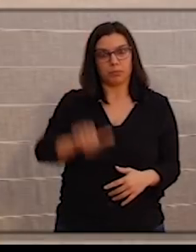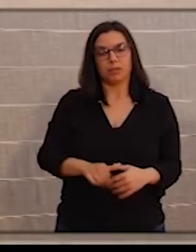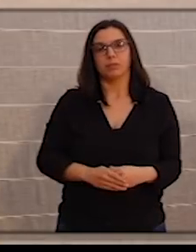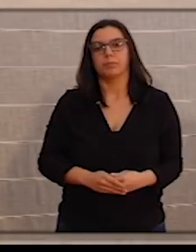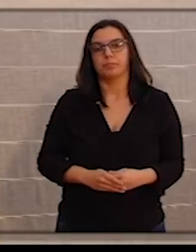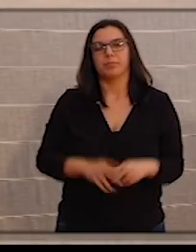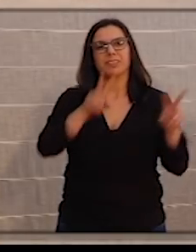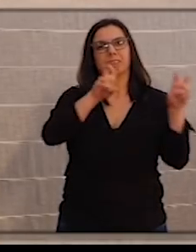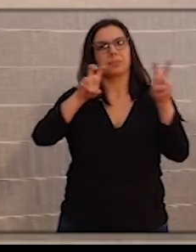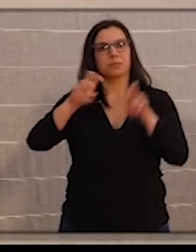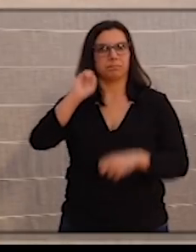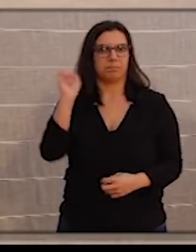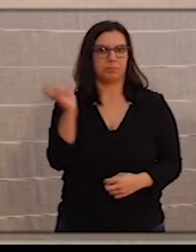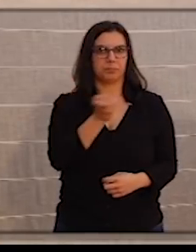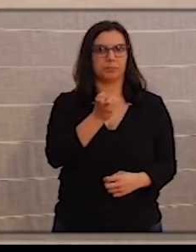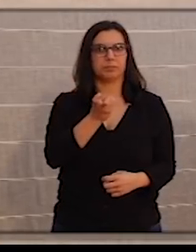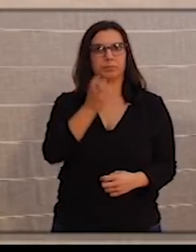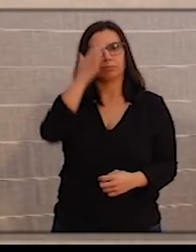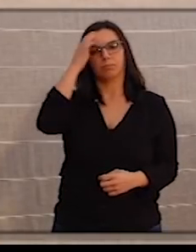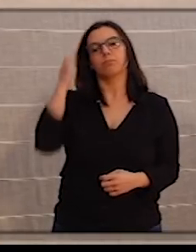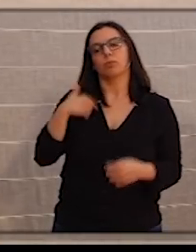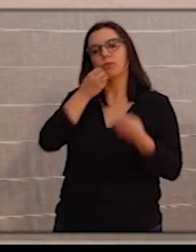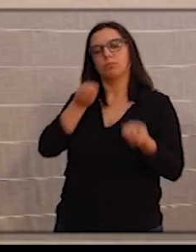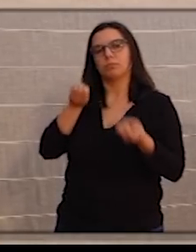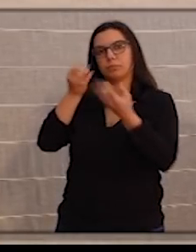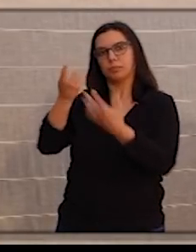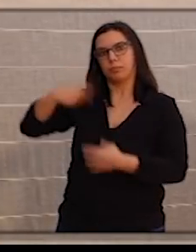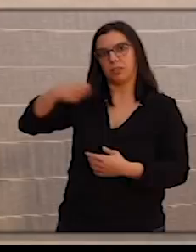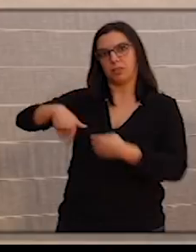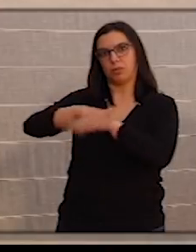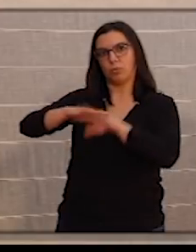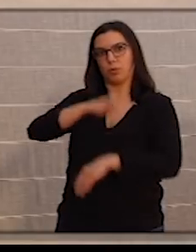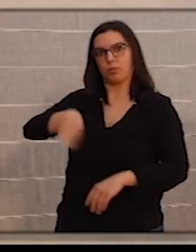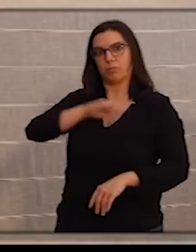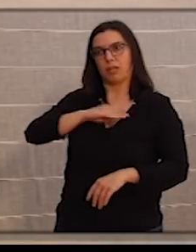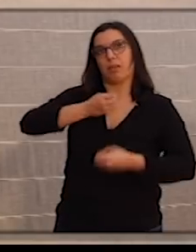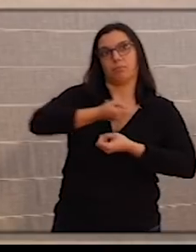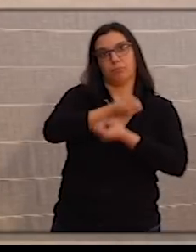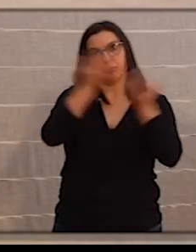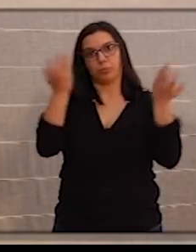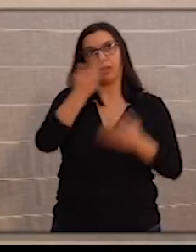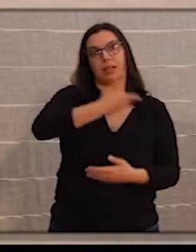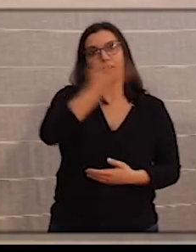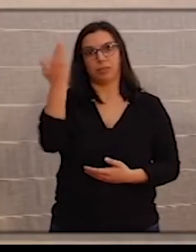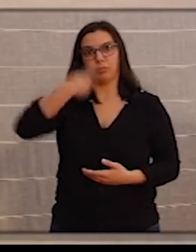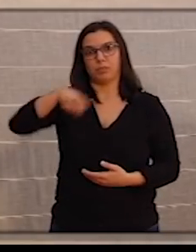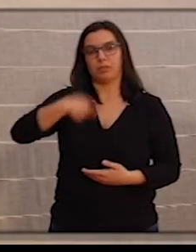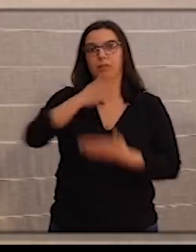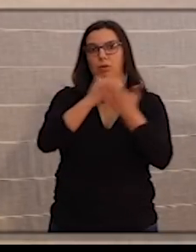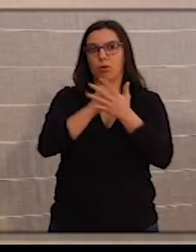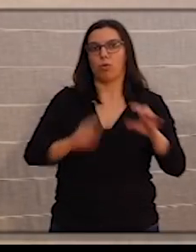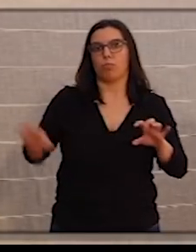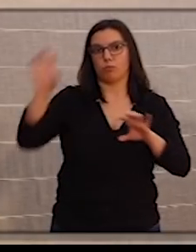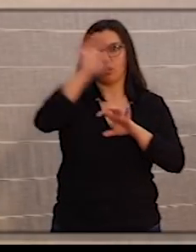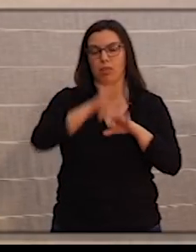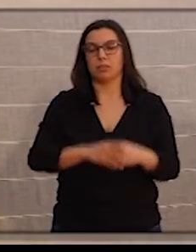distintas cuestiones que he trasladado al presidente del Gobierno de la Nación y al resto de presidentes de comunidades autónomas. En